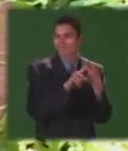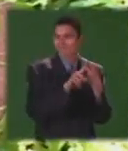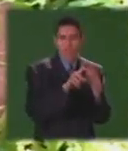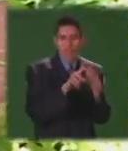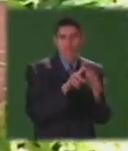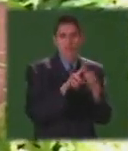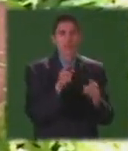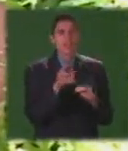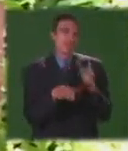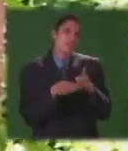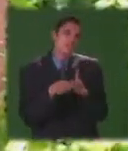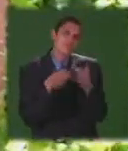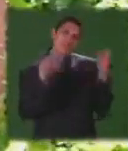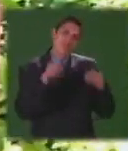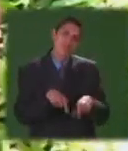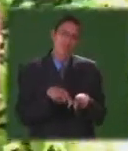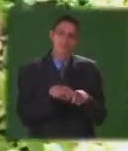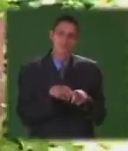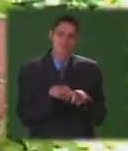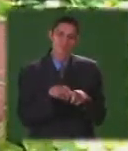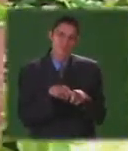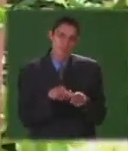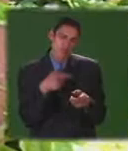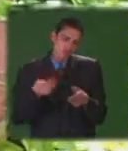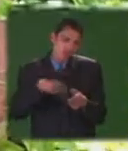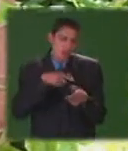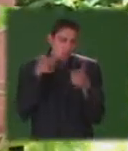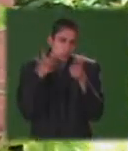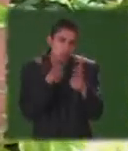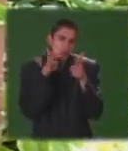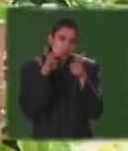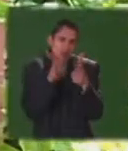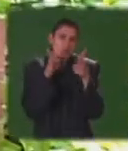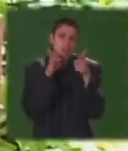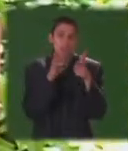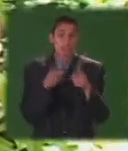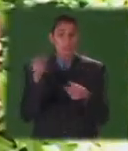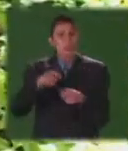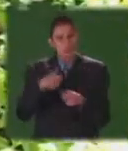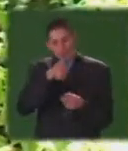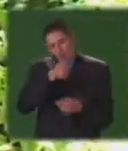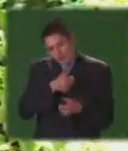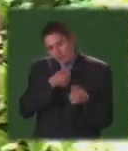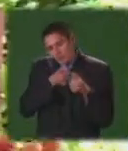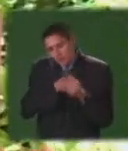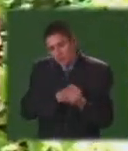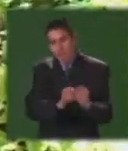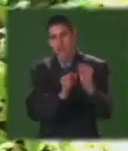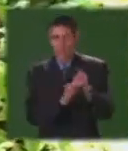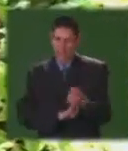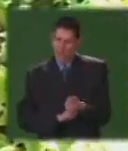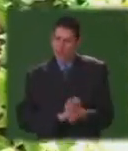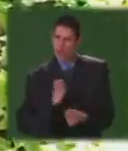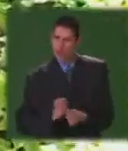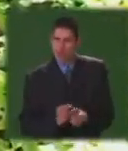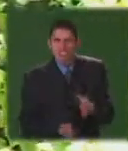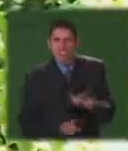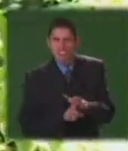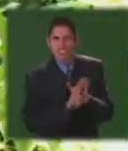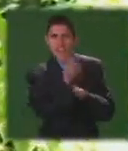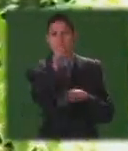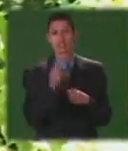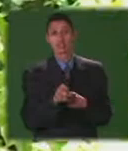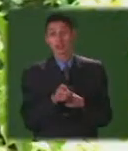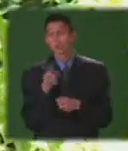y de todas maneras esto es una lucha que se requiere de mucho sacrificio y de mucho tesón para salir adelante